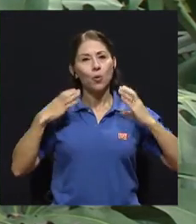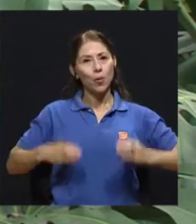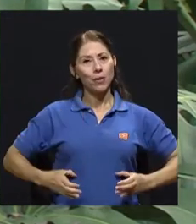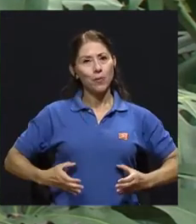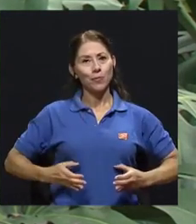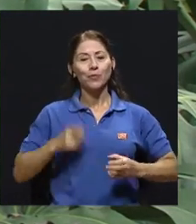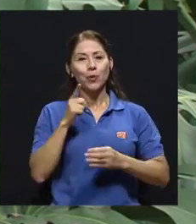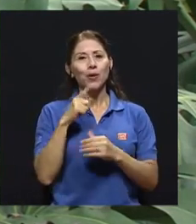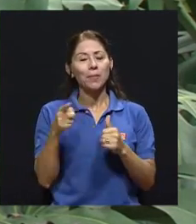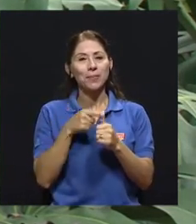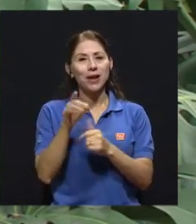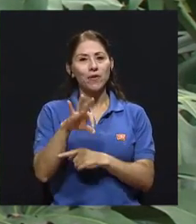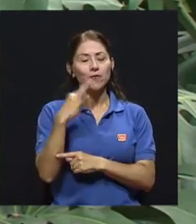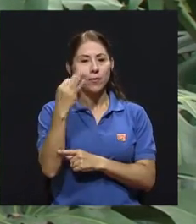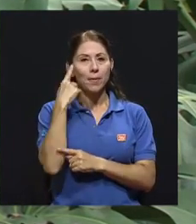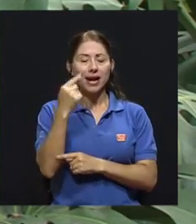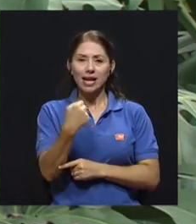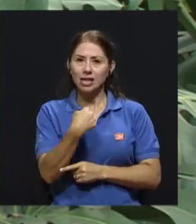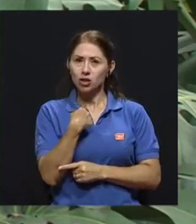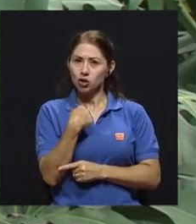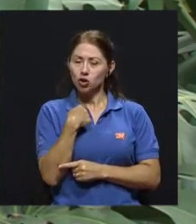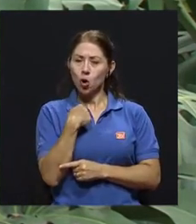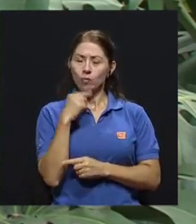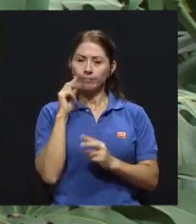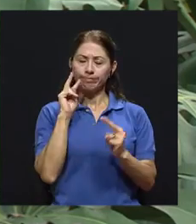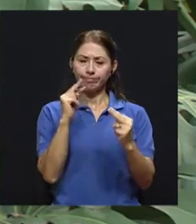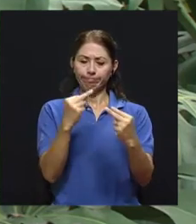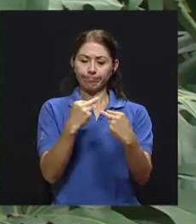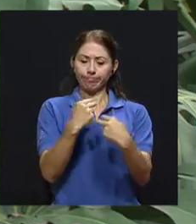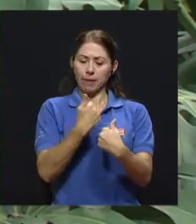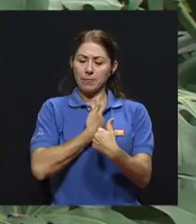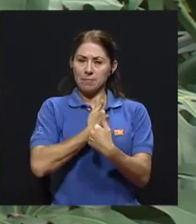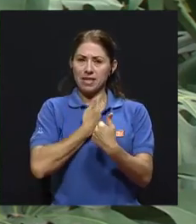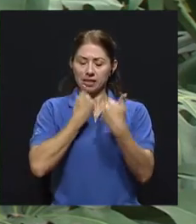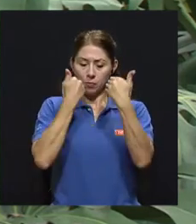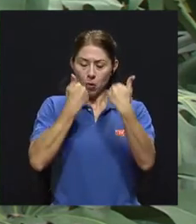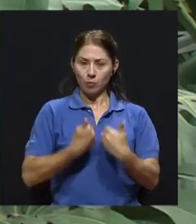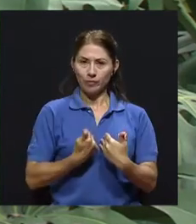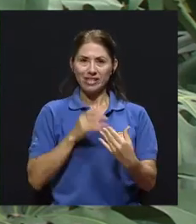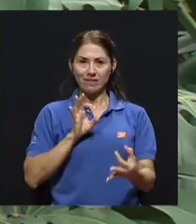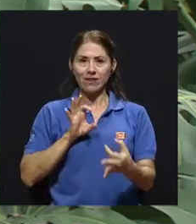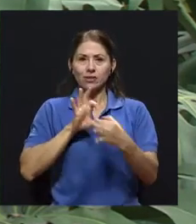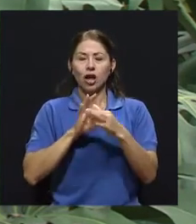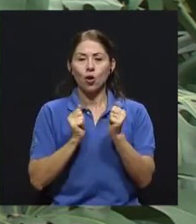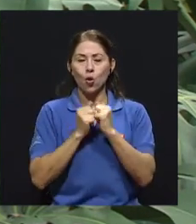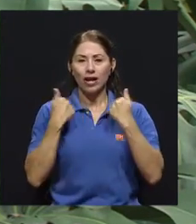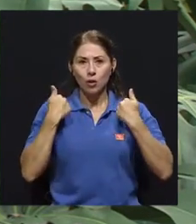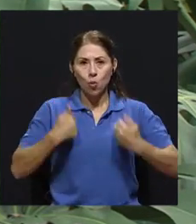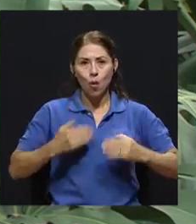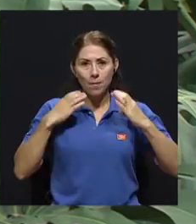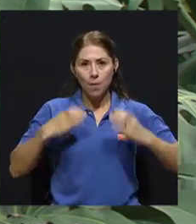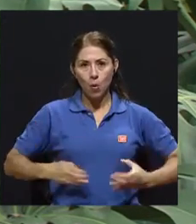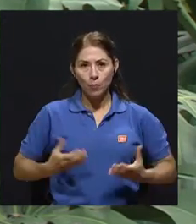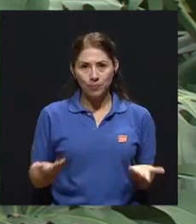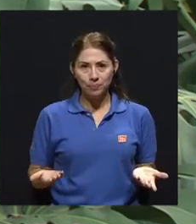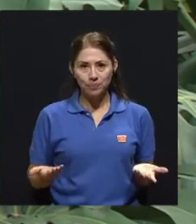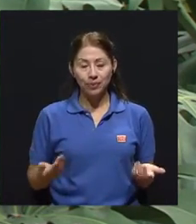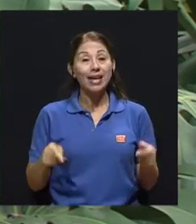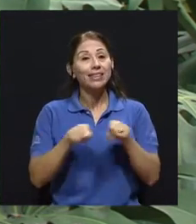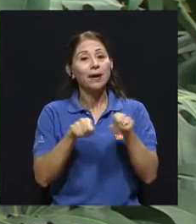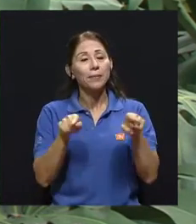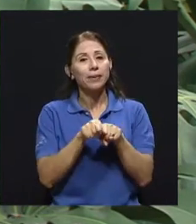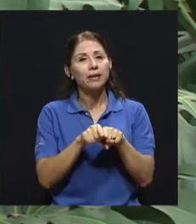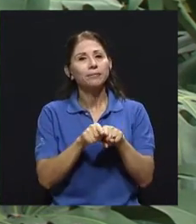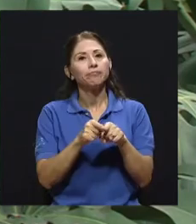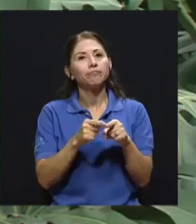tener yo una percepción de mí mismo atraviesa el cuerpo. A eso le sumamos que, conforme nosotros vamos